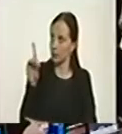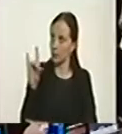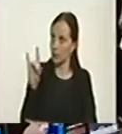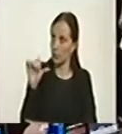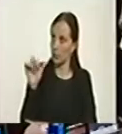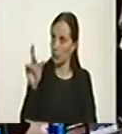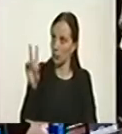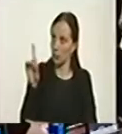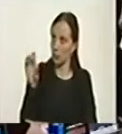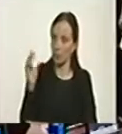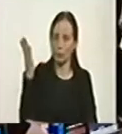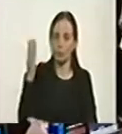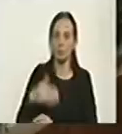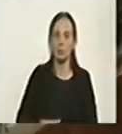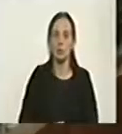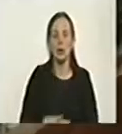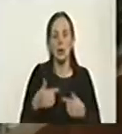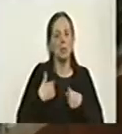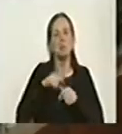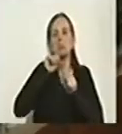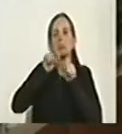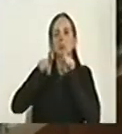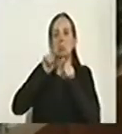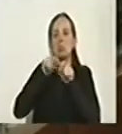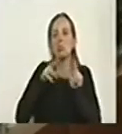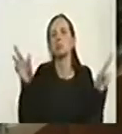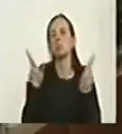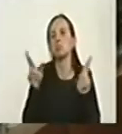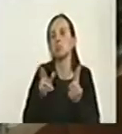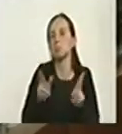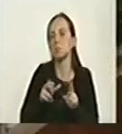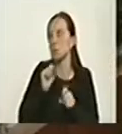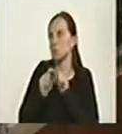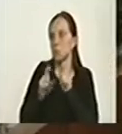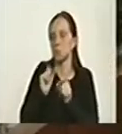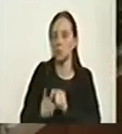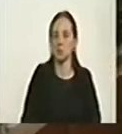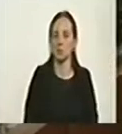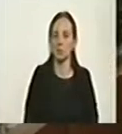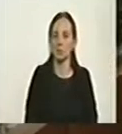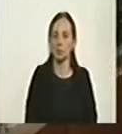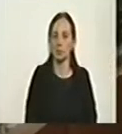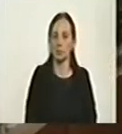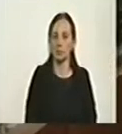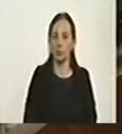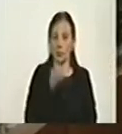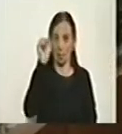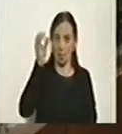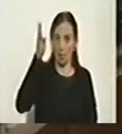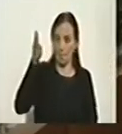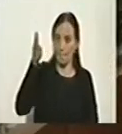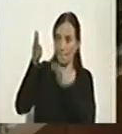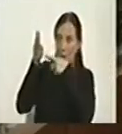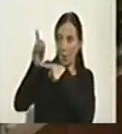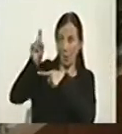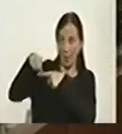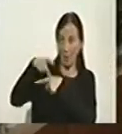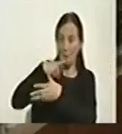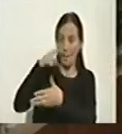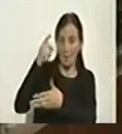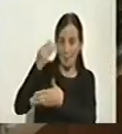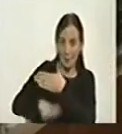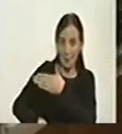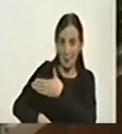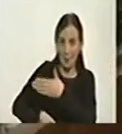Solo voy a hacer unas preguntas breves. ¿Que los bancos deben pagar? Mi respuesta es sí.